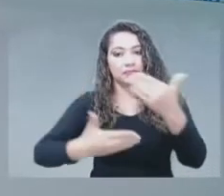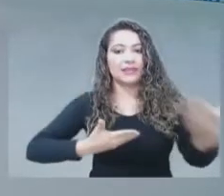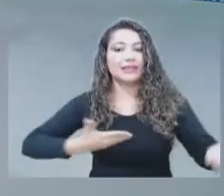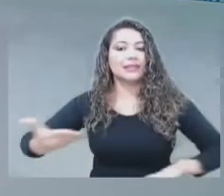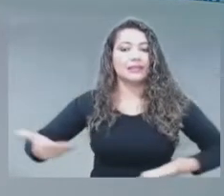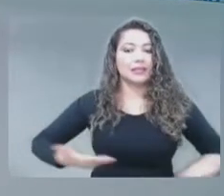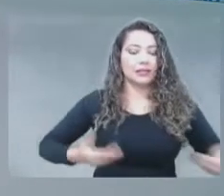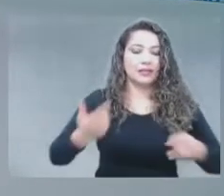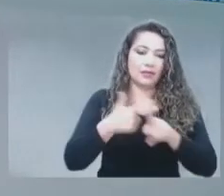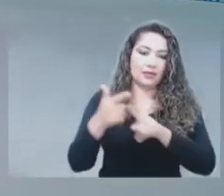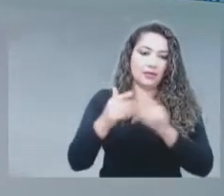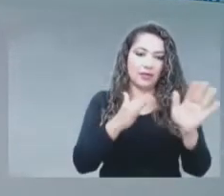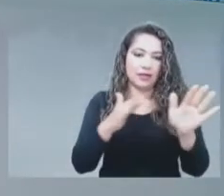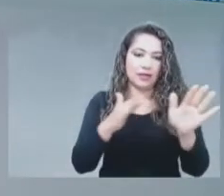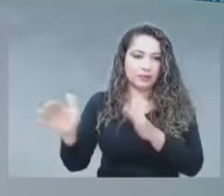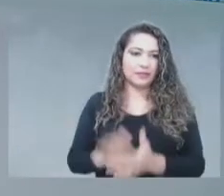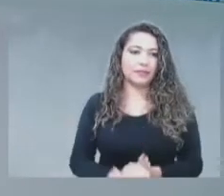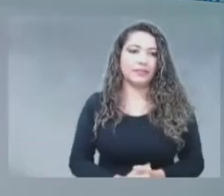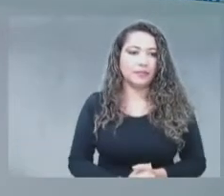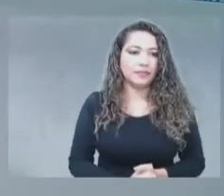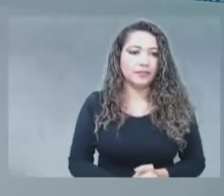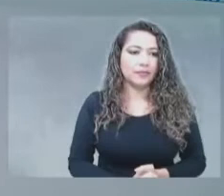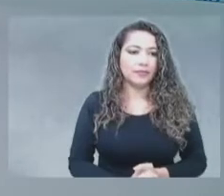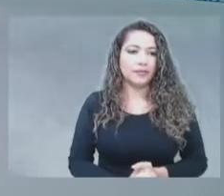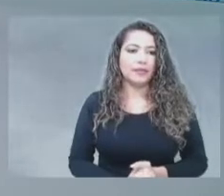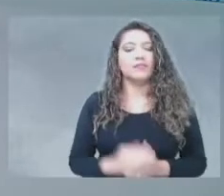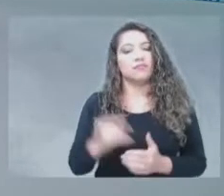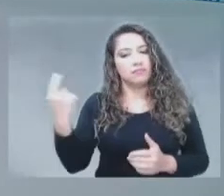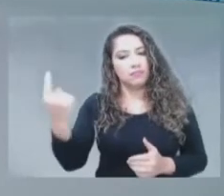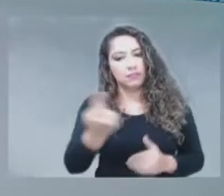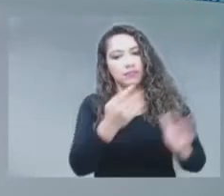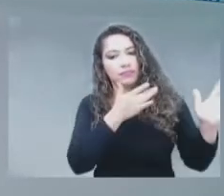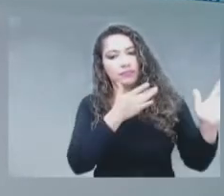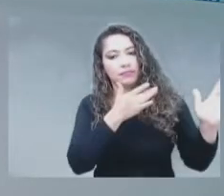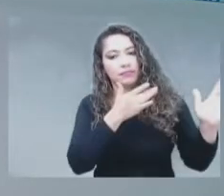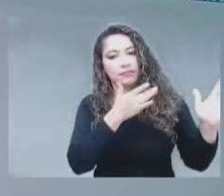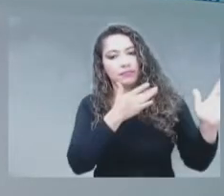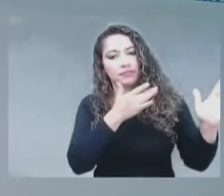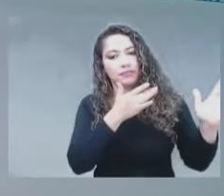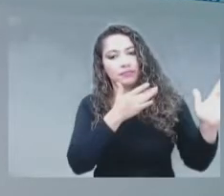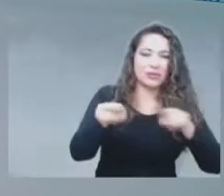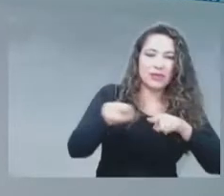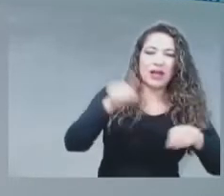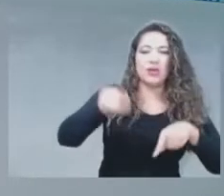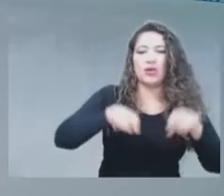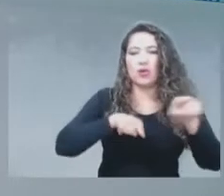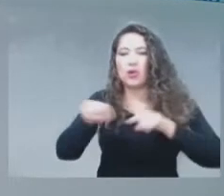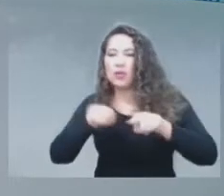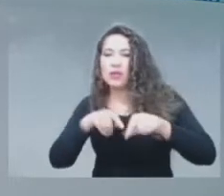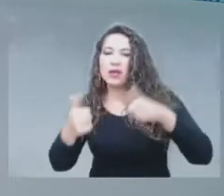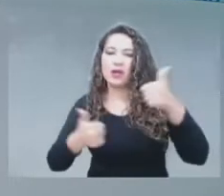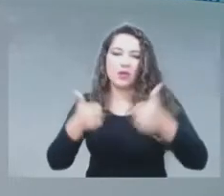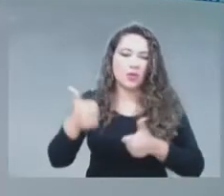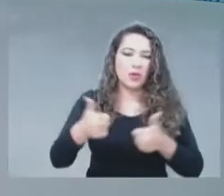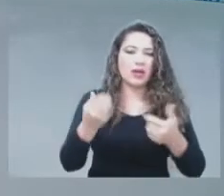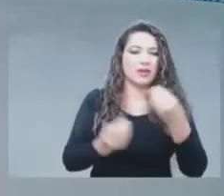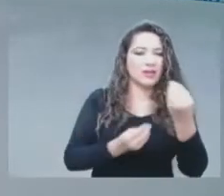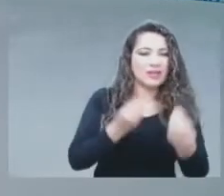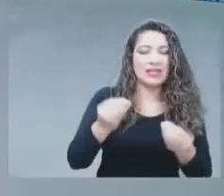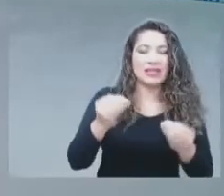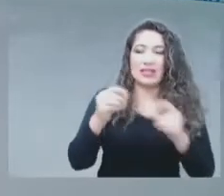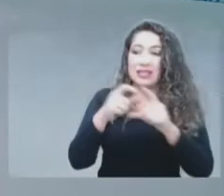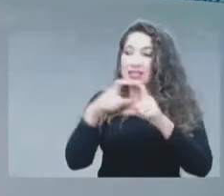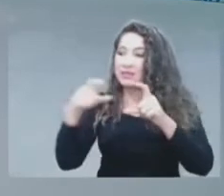servicios con sus respectivos operadores compiten por el espectro disponible, porque es un recurso escaso. Pero